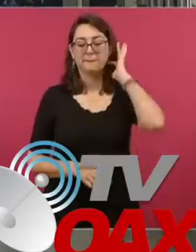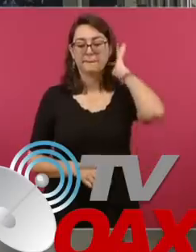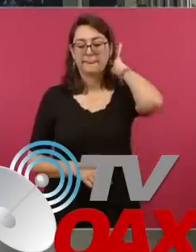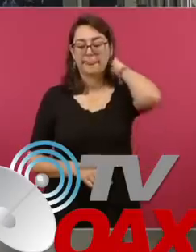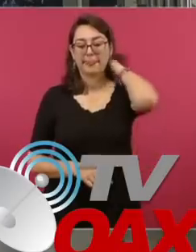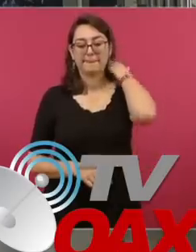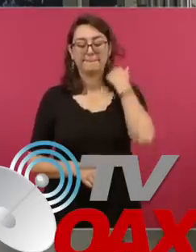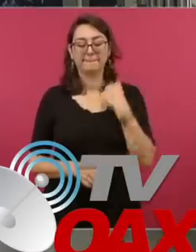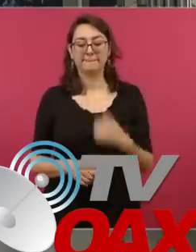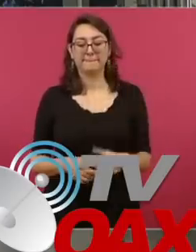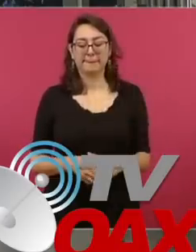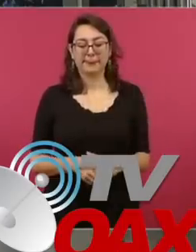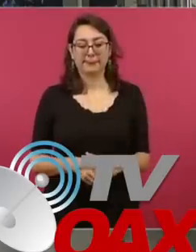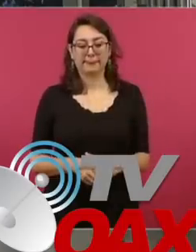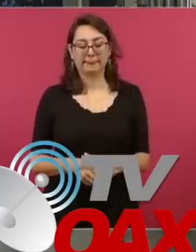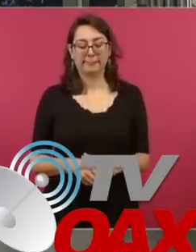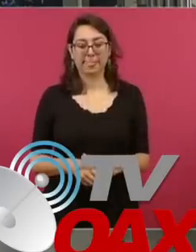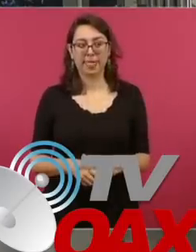Algo parecido,